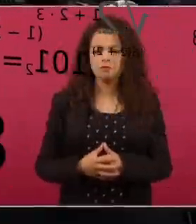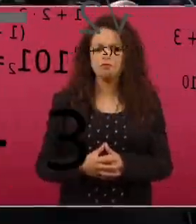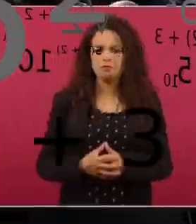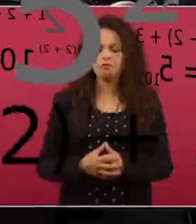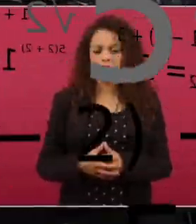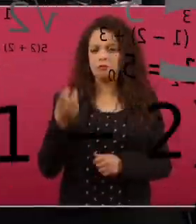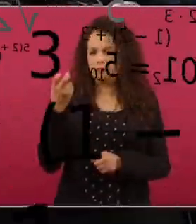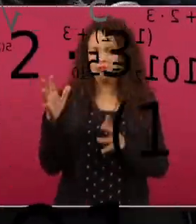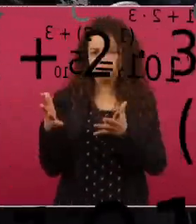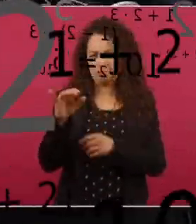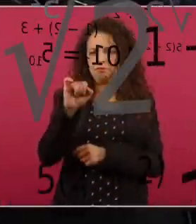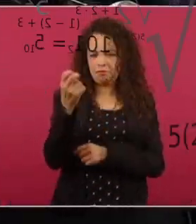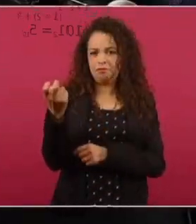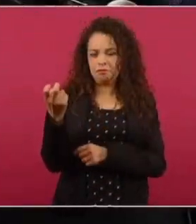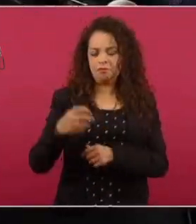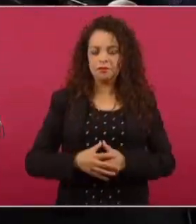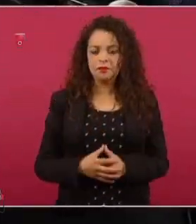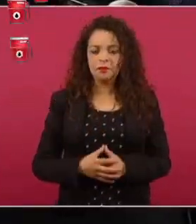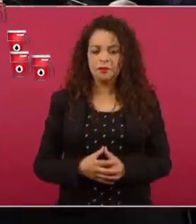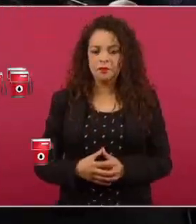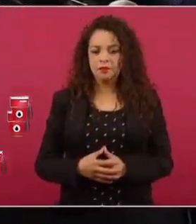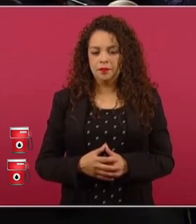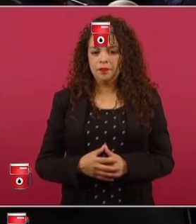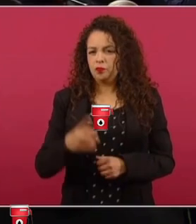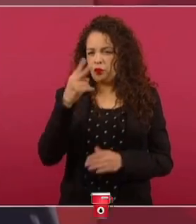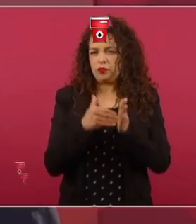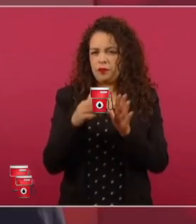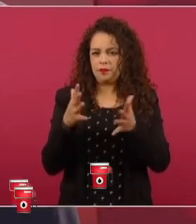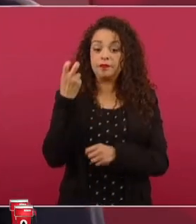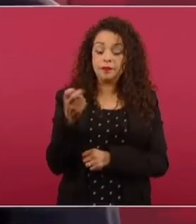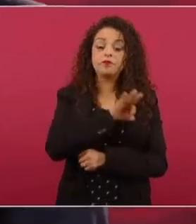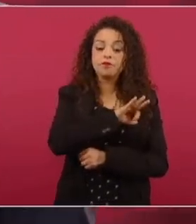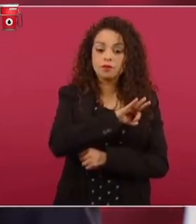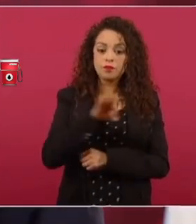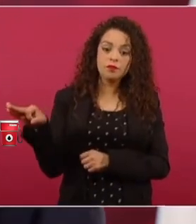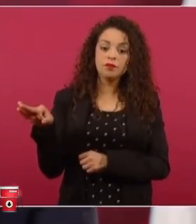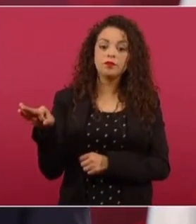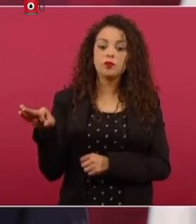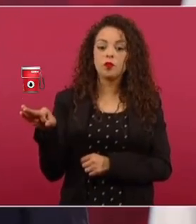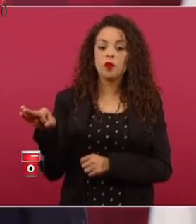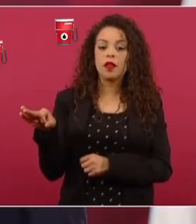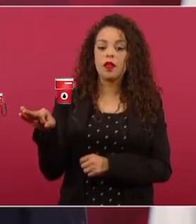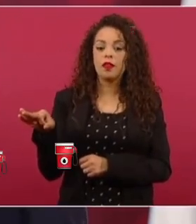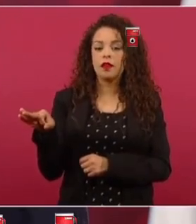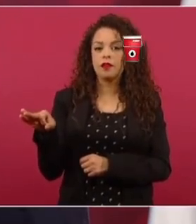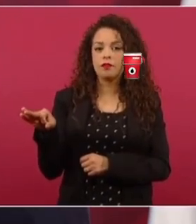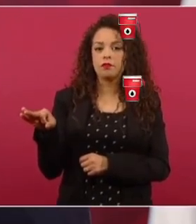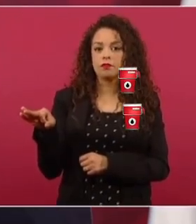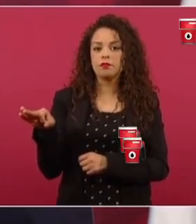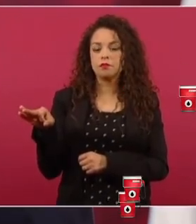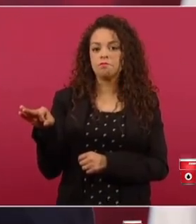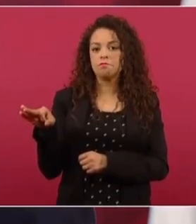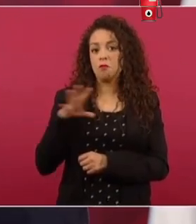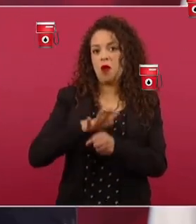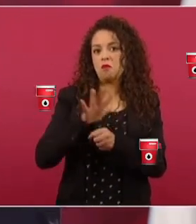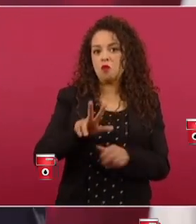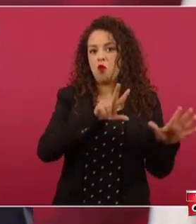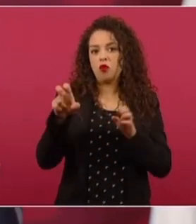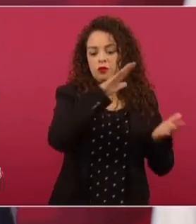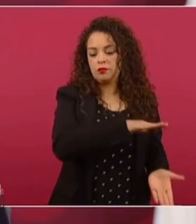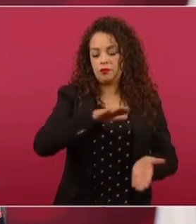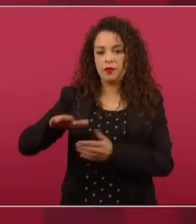o menos. ¿2 millón? eso nos va a permitir contar con alrededor de 800 barriles diarios de